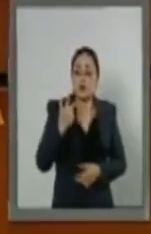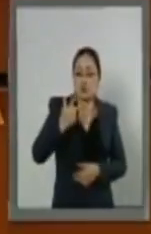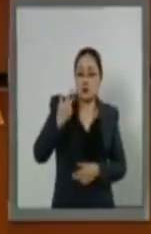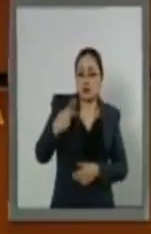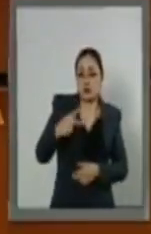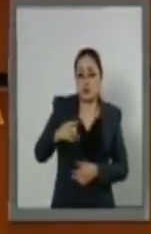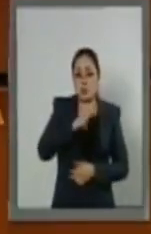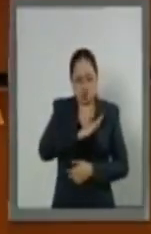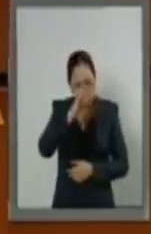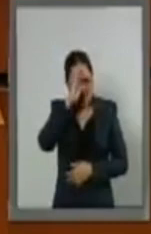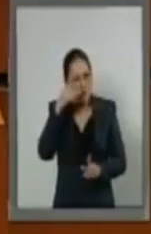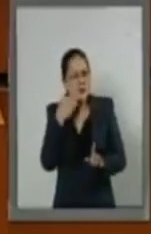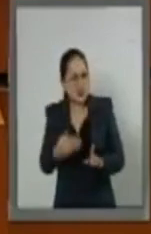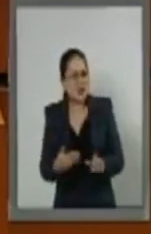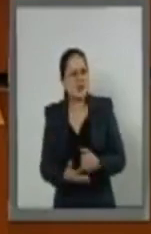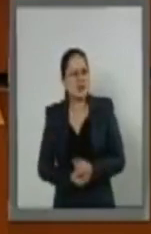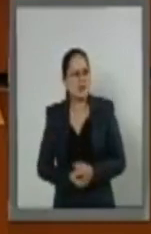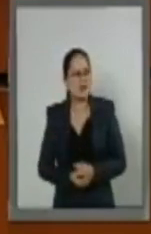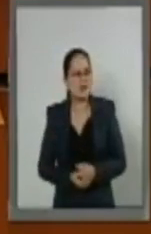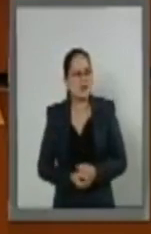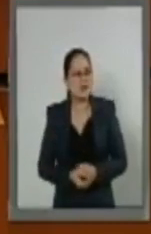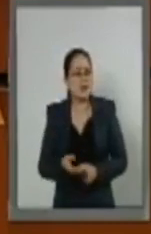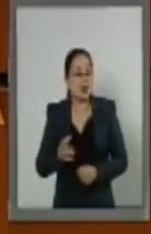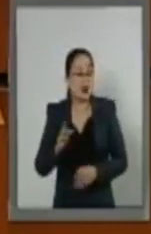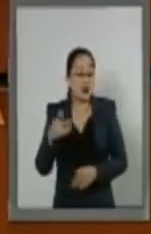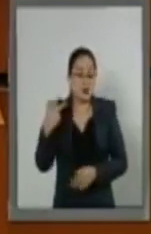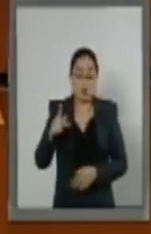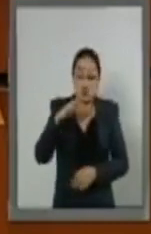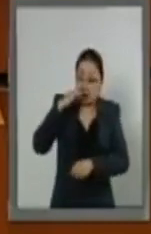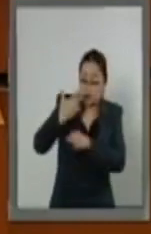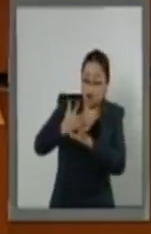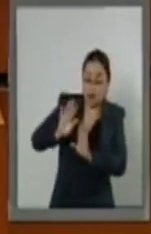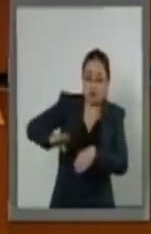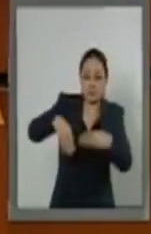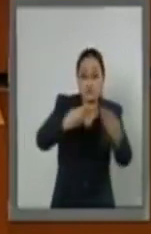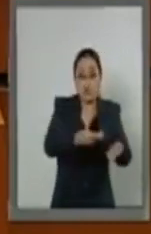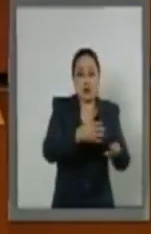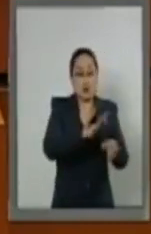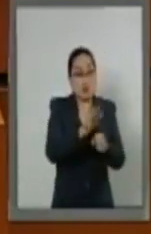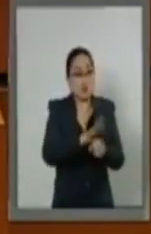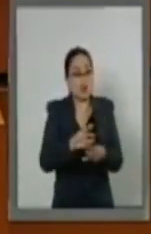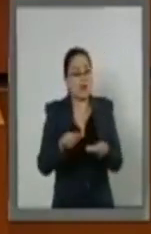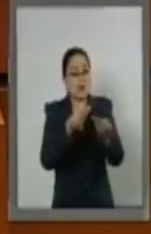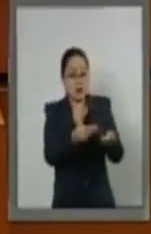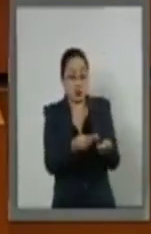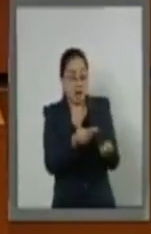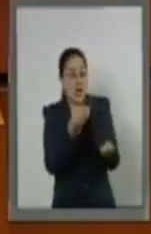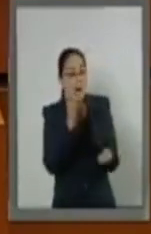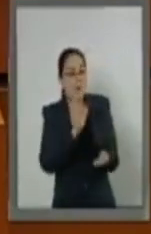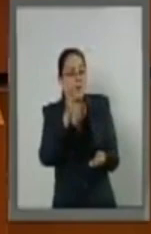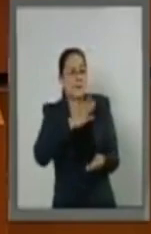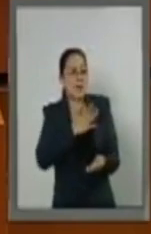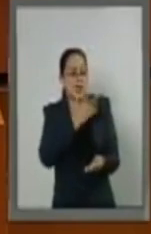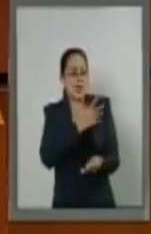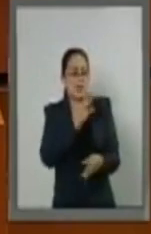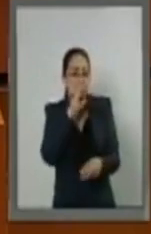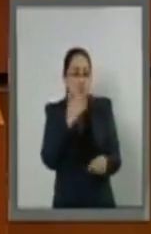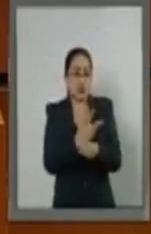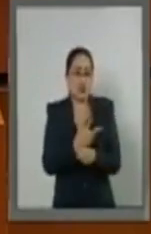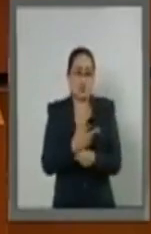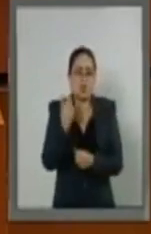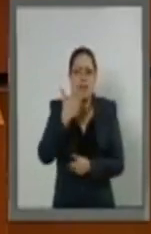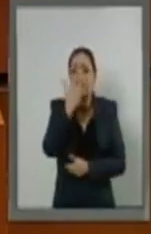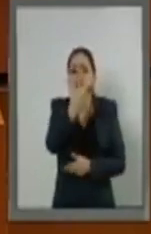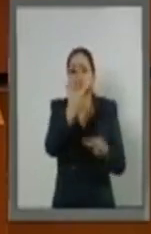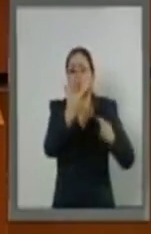Piensen bien que están entregando su responsabilidad con esta convocatoria a cinco gentes,